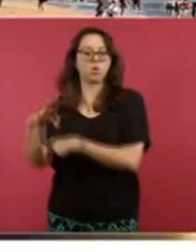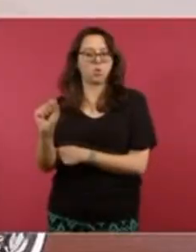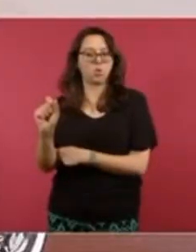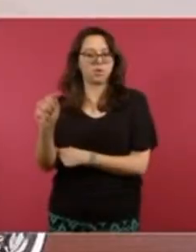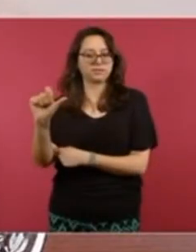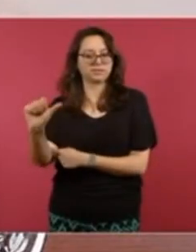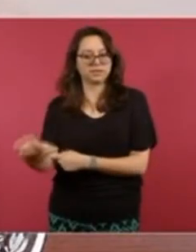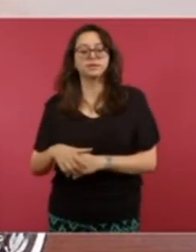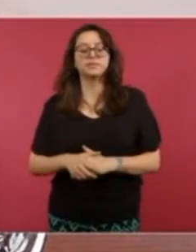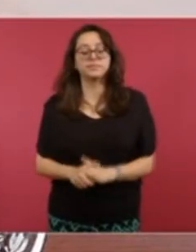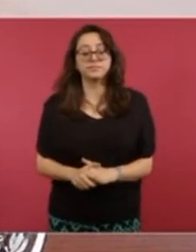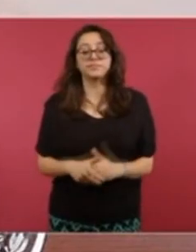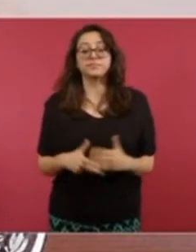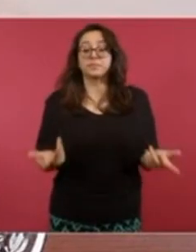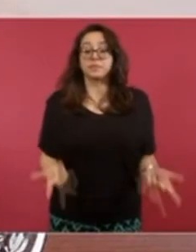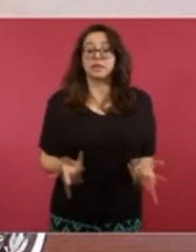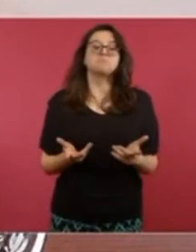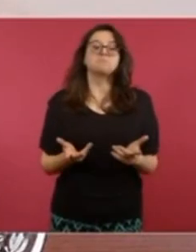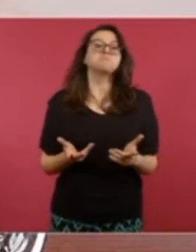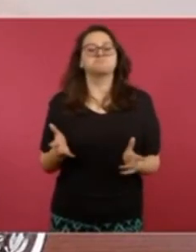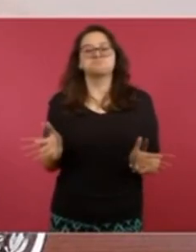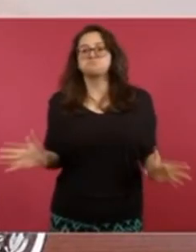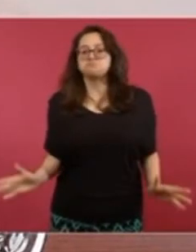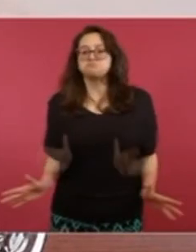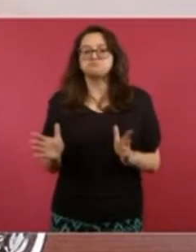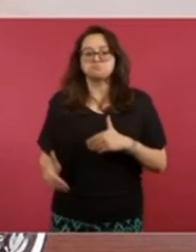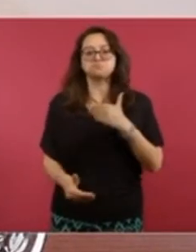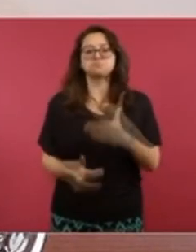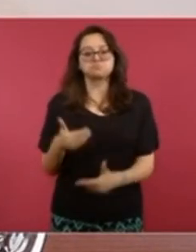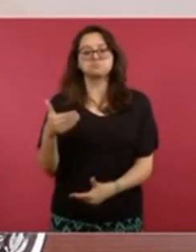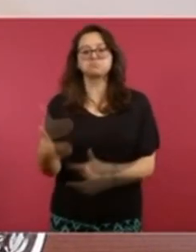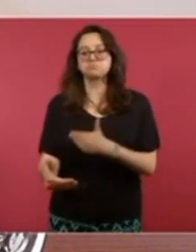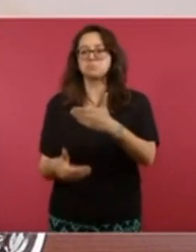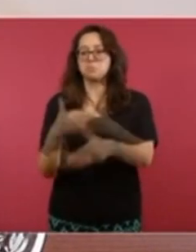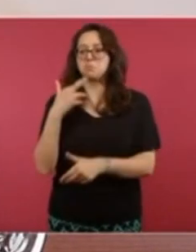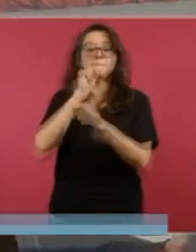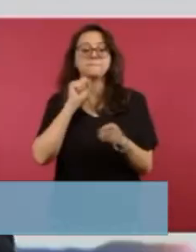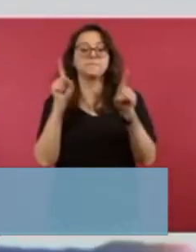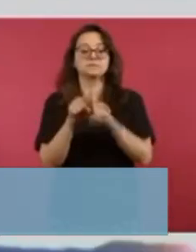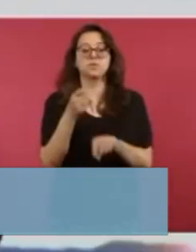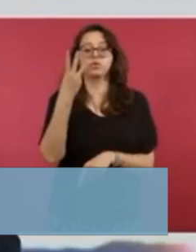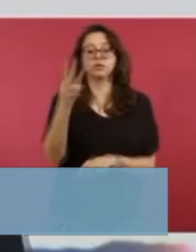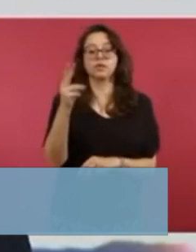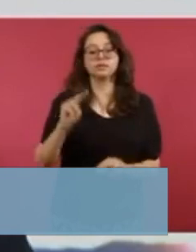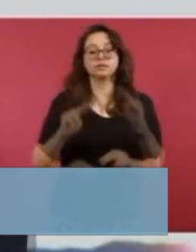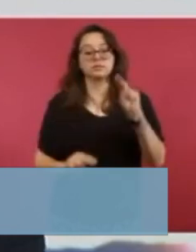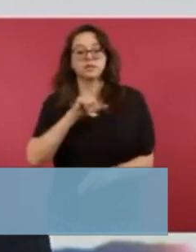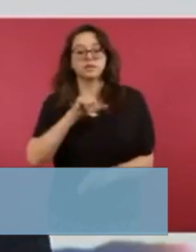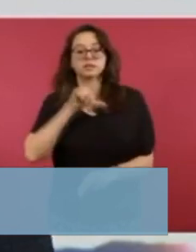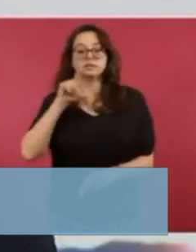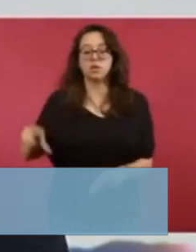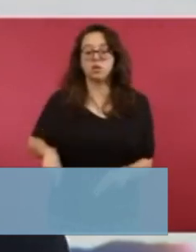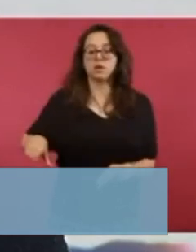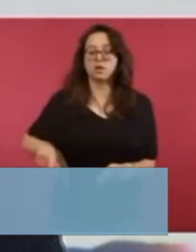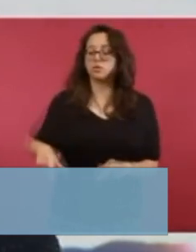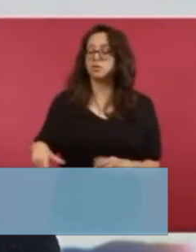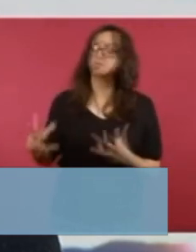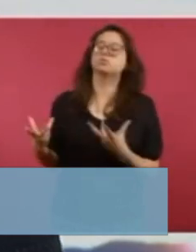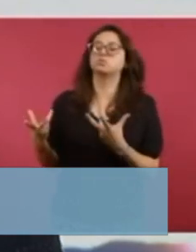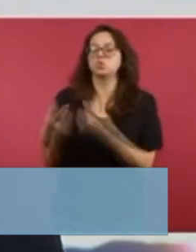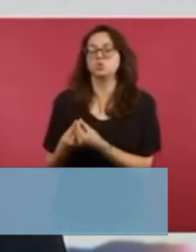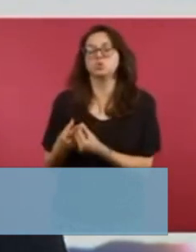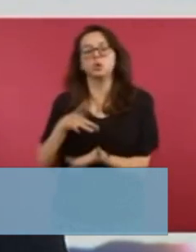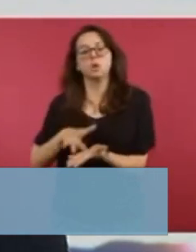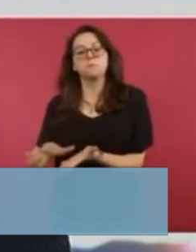Otis y destacó los avances en la reconstrucción y reactivación económica. Nos ha permitido lograr hasta este